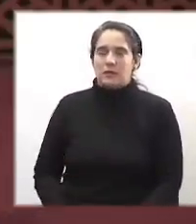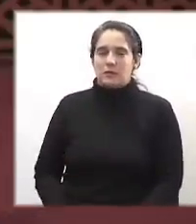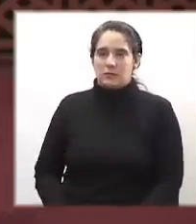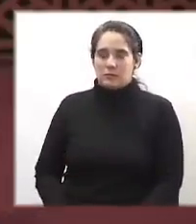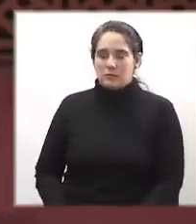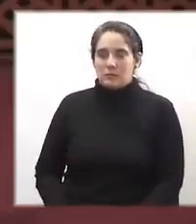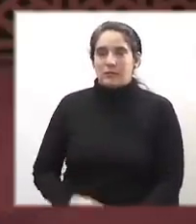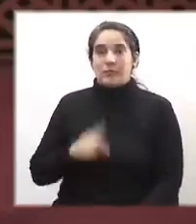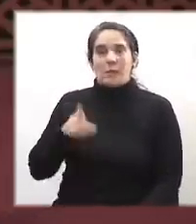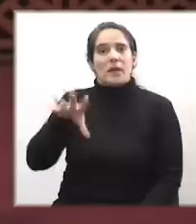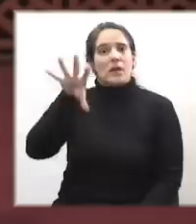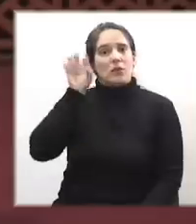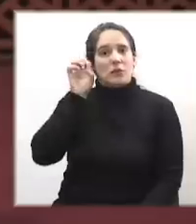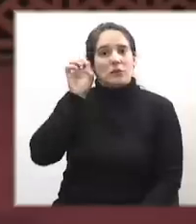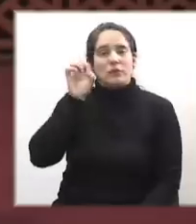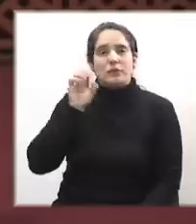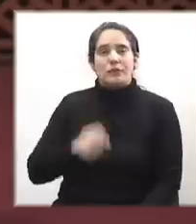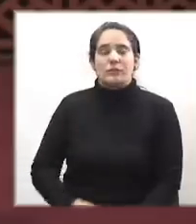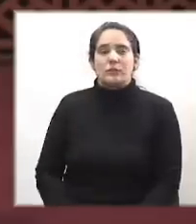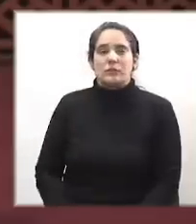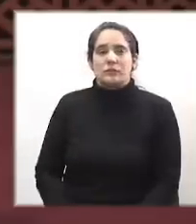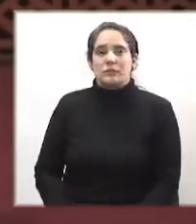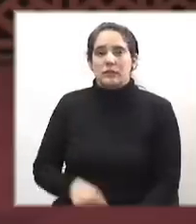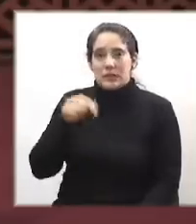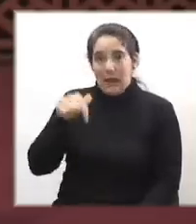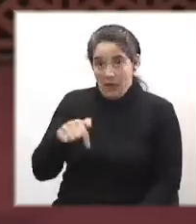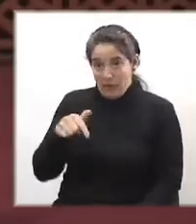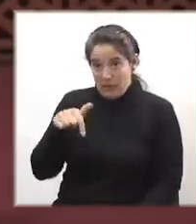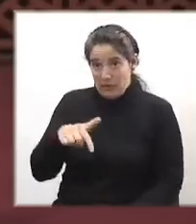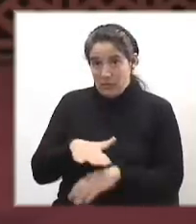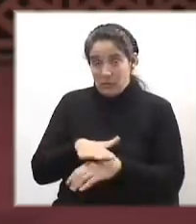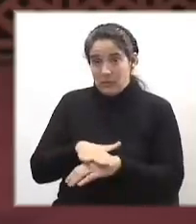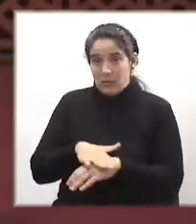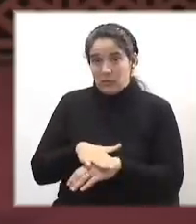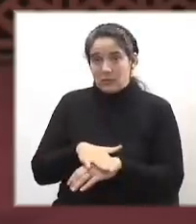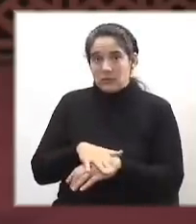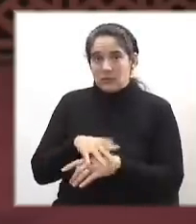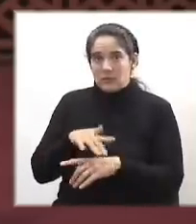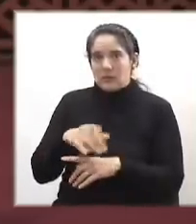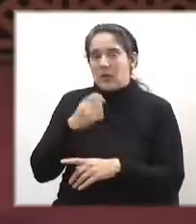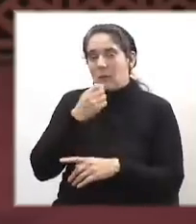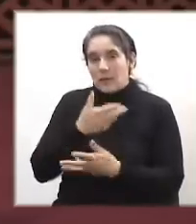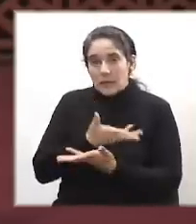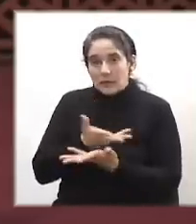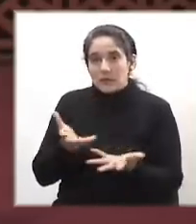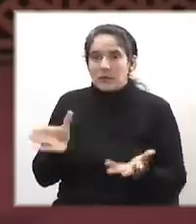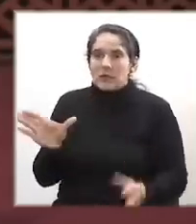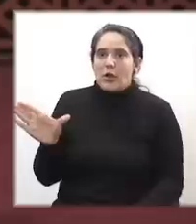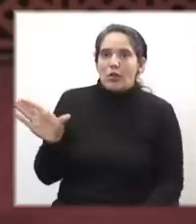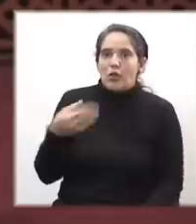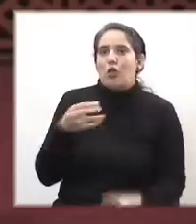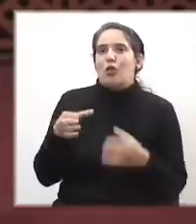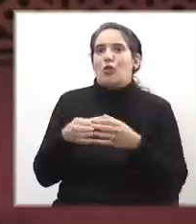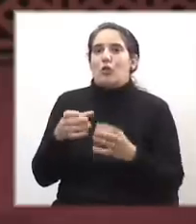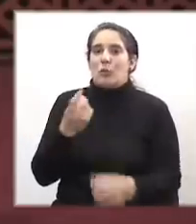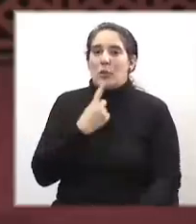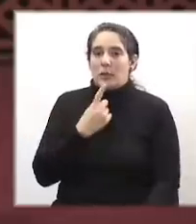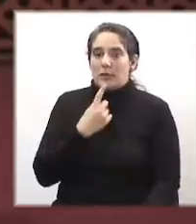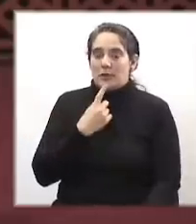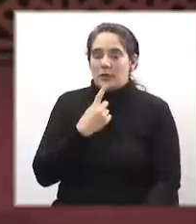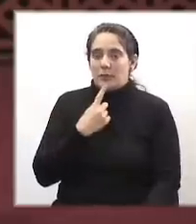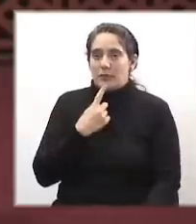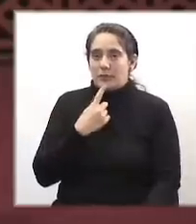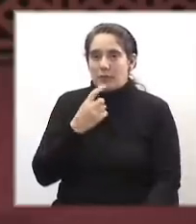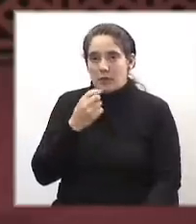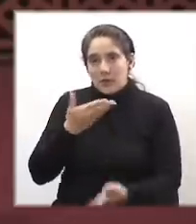Hemos escuchado en esta sala la disposición de todos los partidos políticos